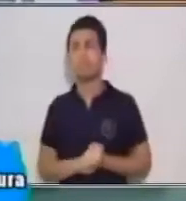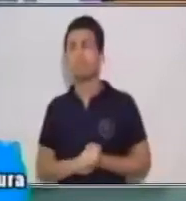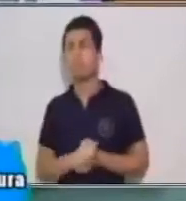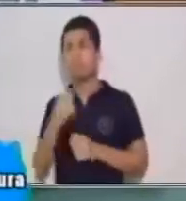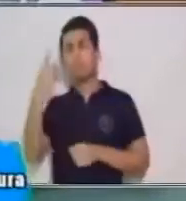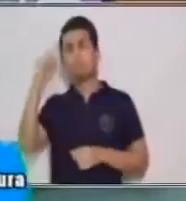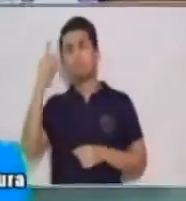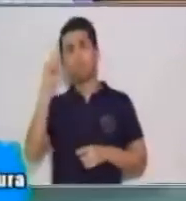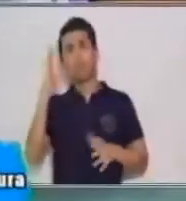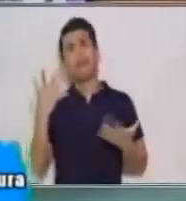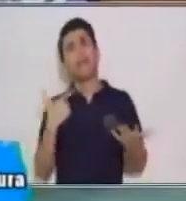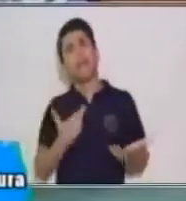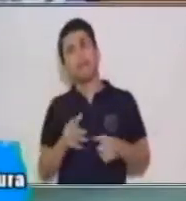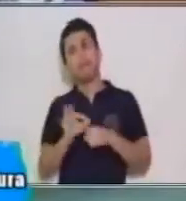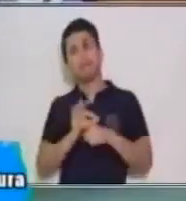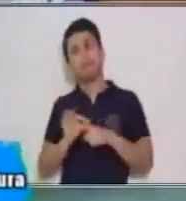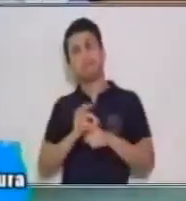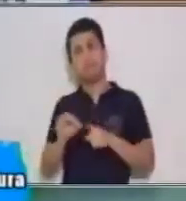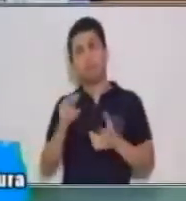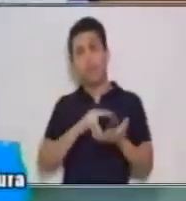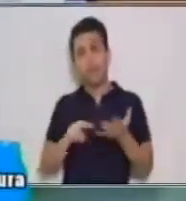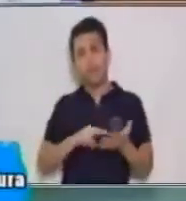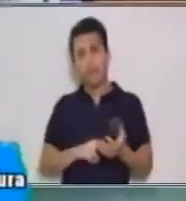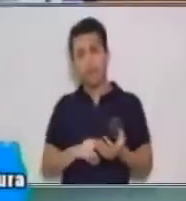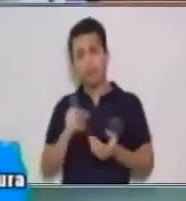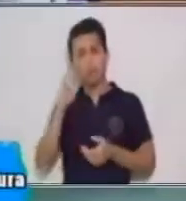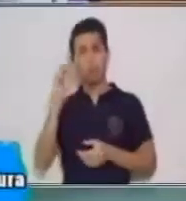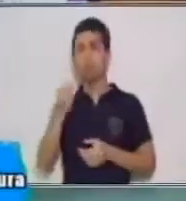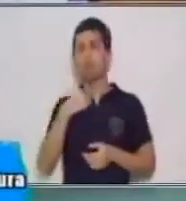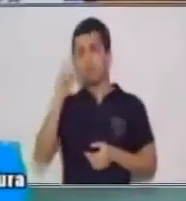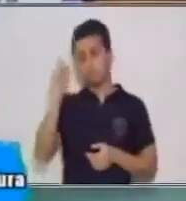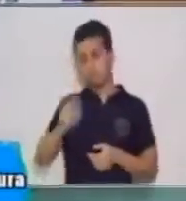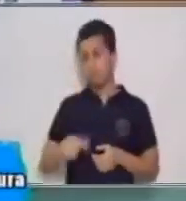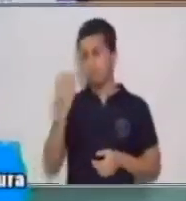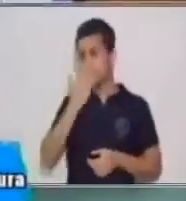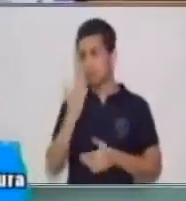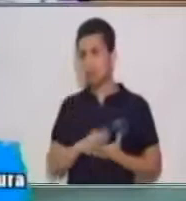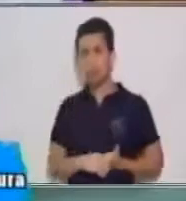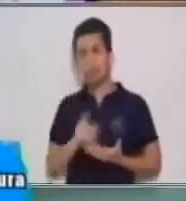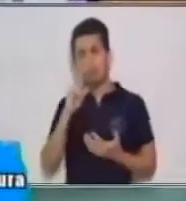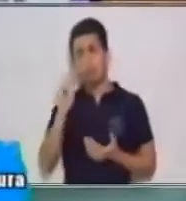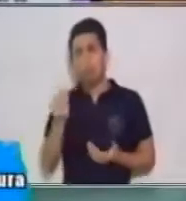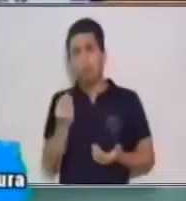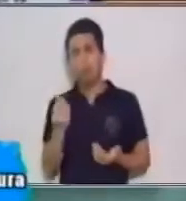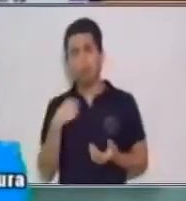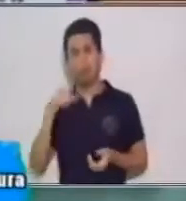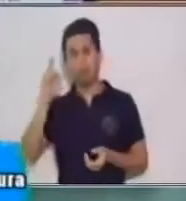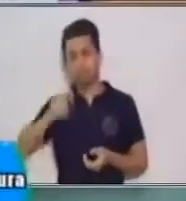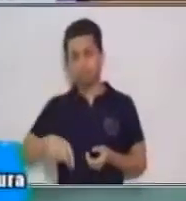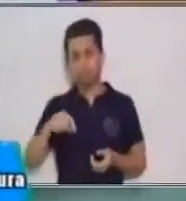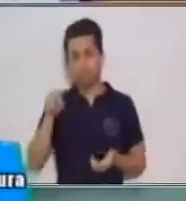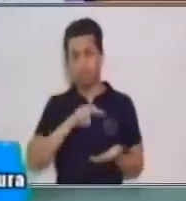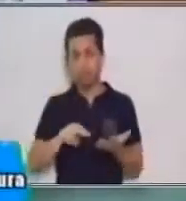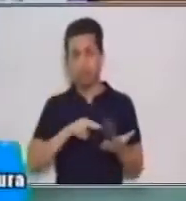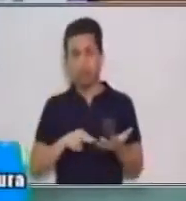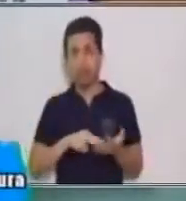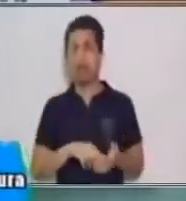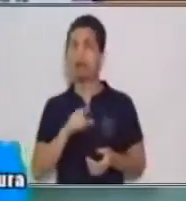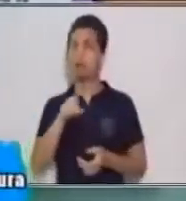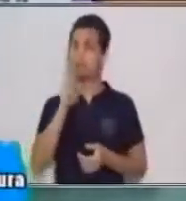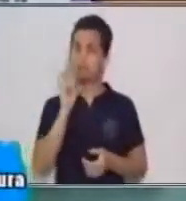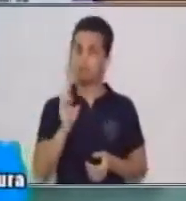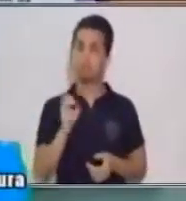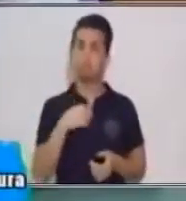qué me sirve esto? ¿Por qué tengo que estudiar o por qué lo tengo que leer? De esta manera yo voy a leer todo el